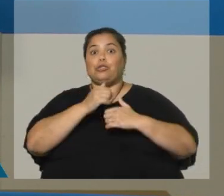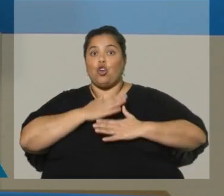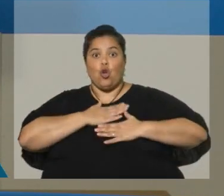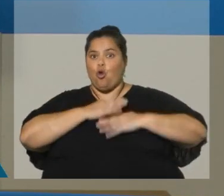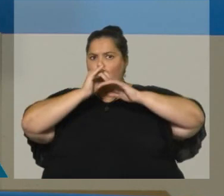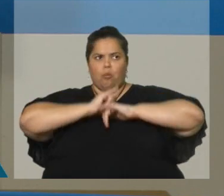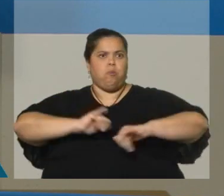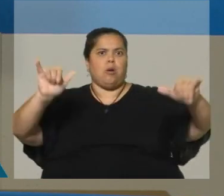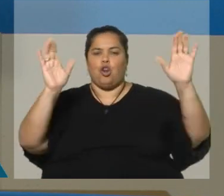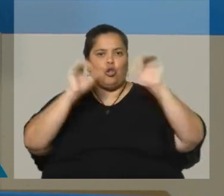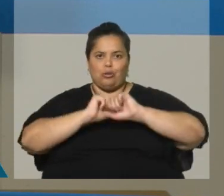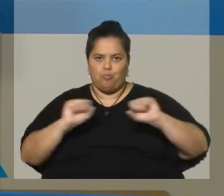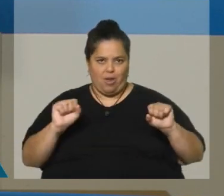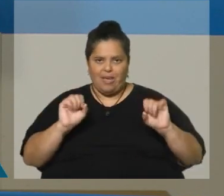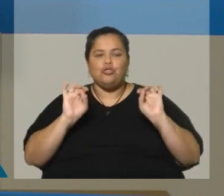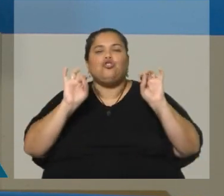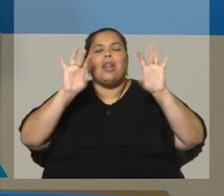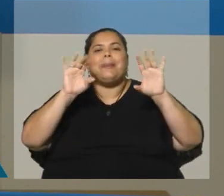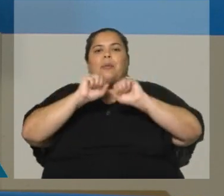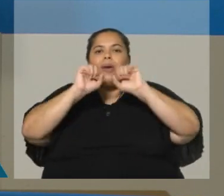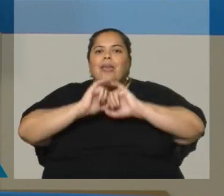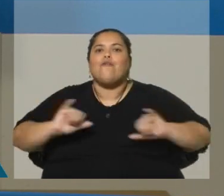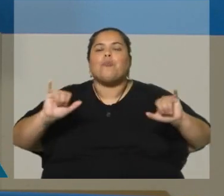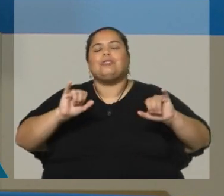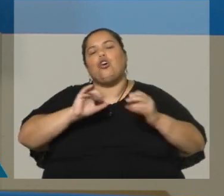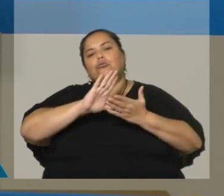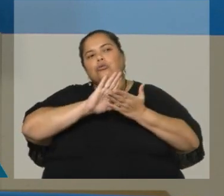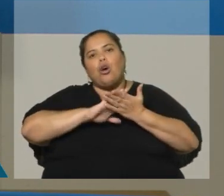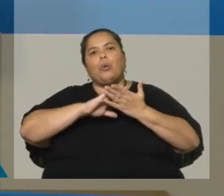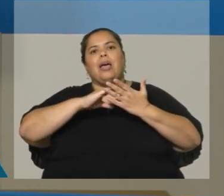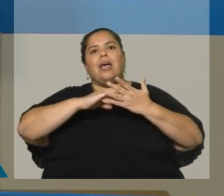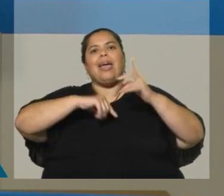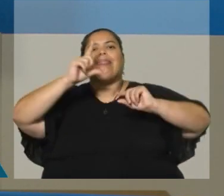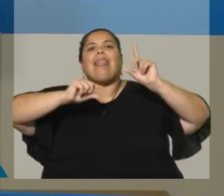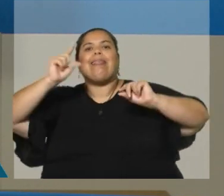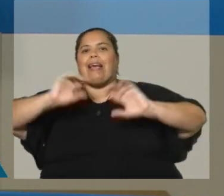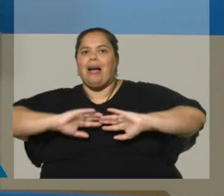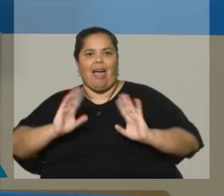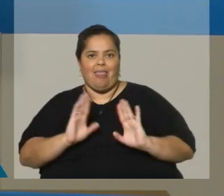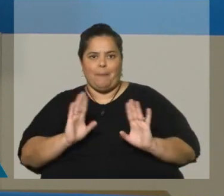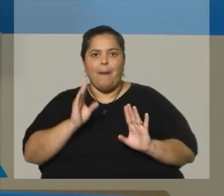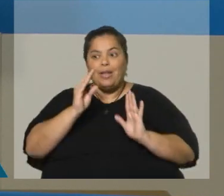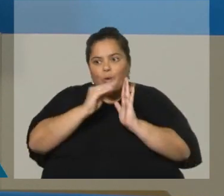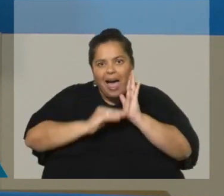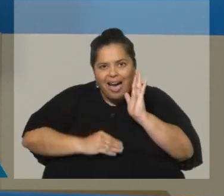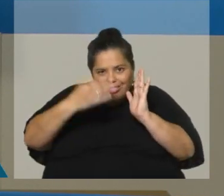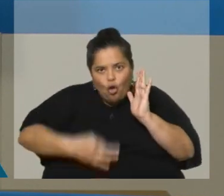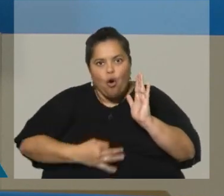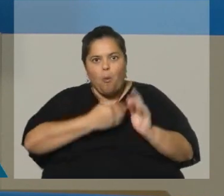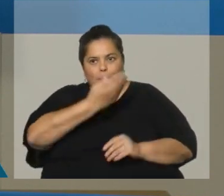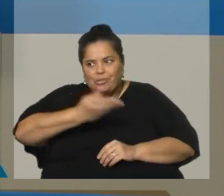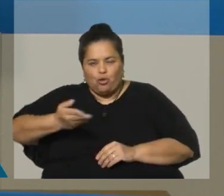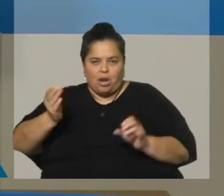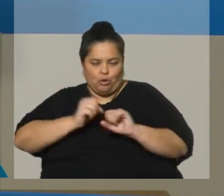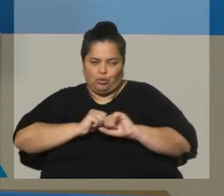nivel. Tiene que divulgarla en términos de estadísticas o de datos anonimizados. Pero la idea es que este censo y los datos tengan el mayor uso